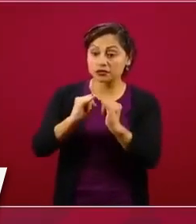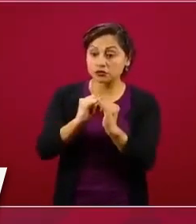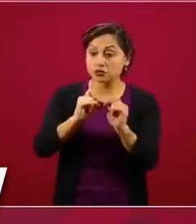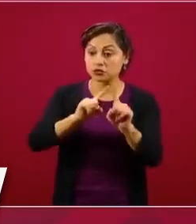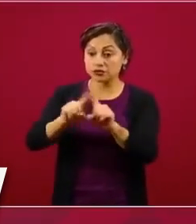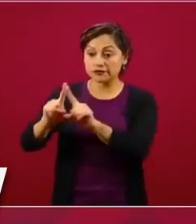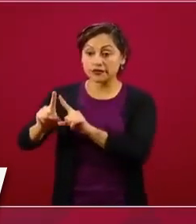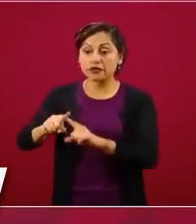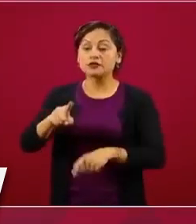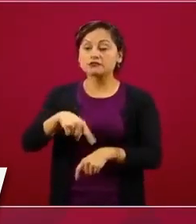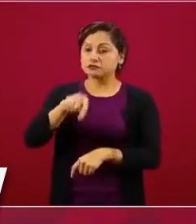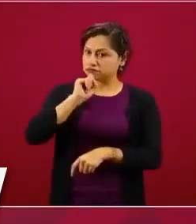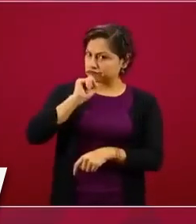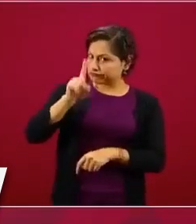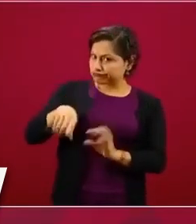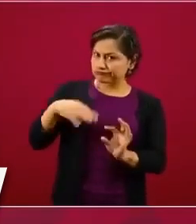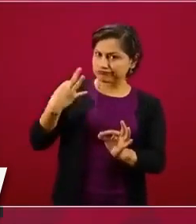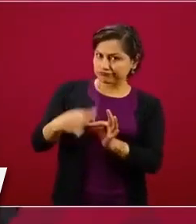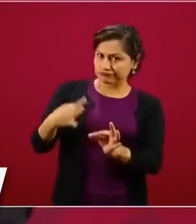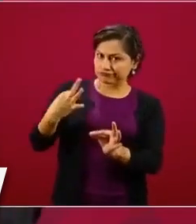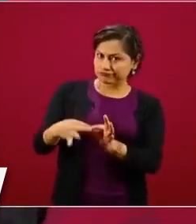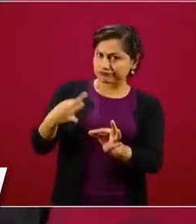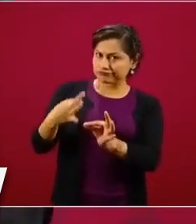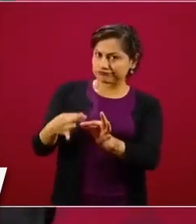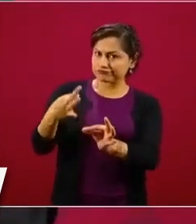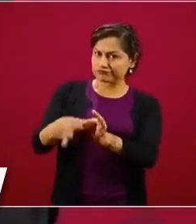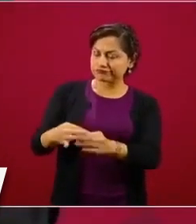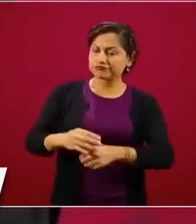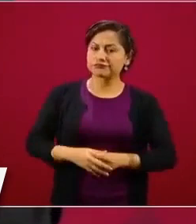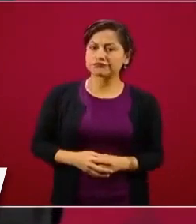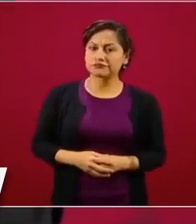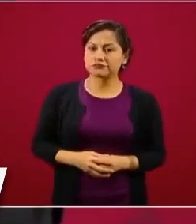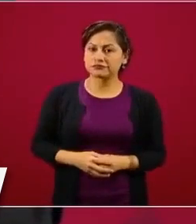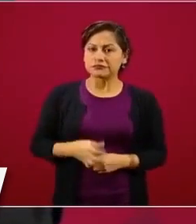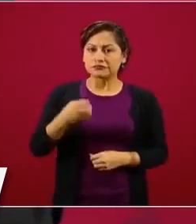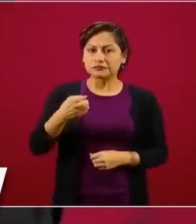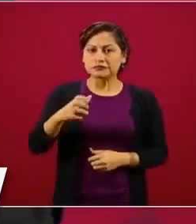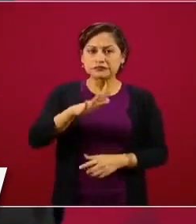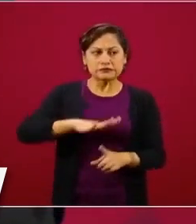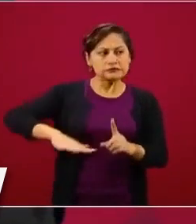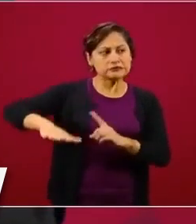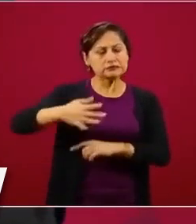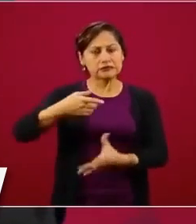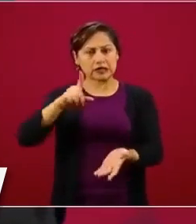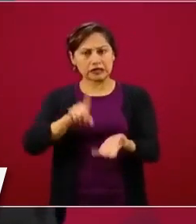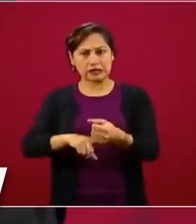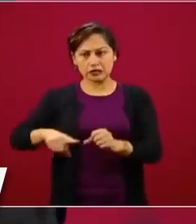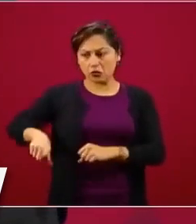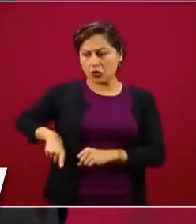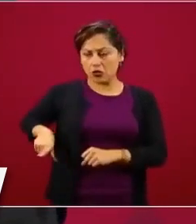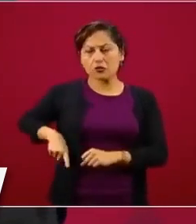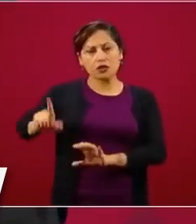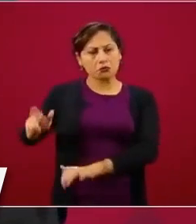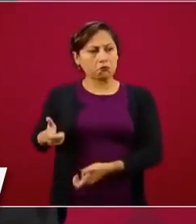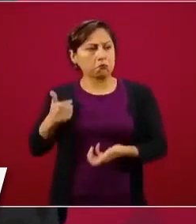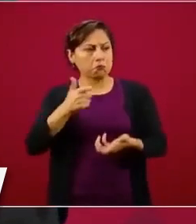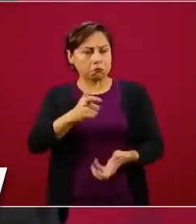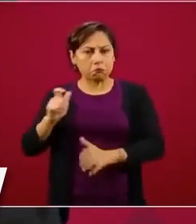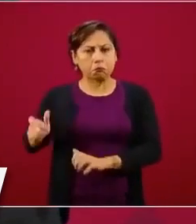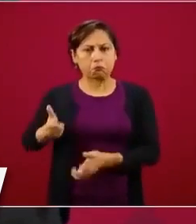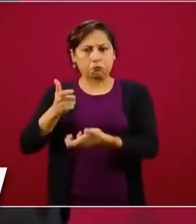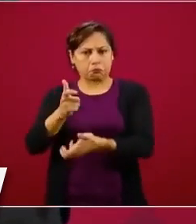Todo lo que es esencial, fundamental tiene recursos, por lo que